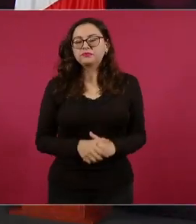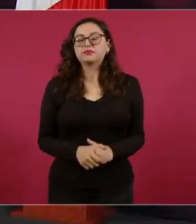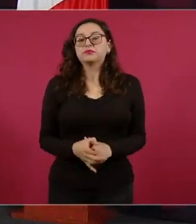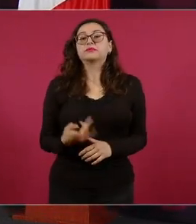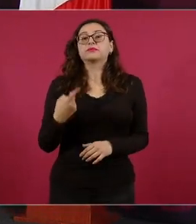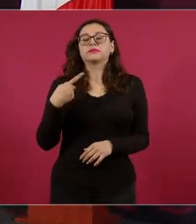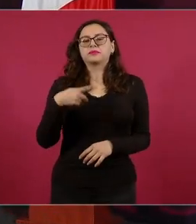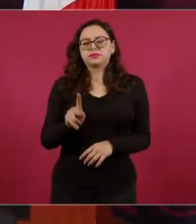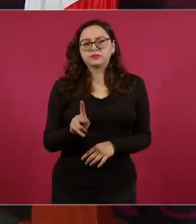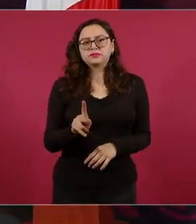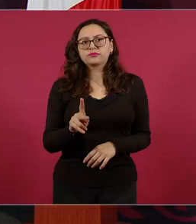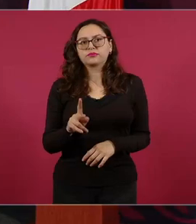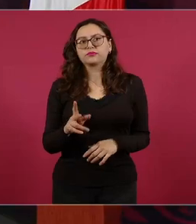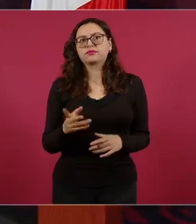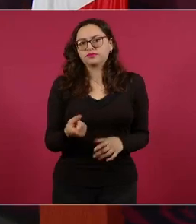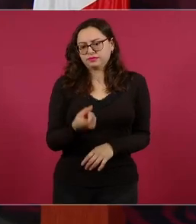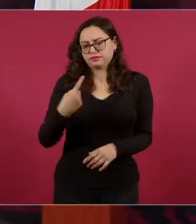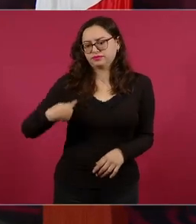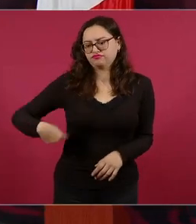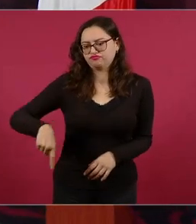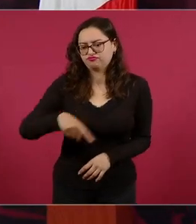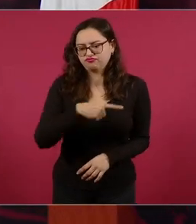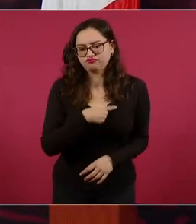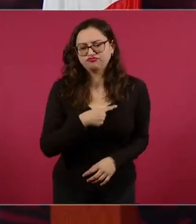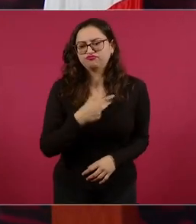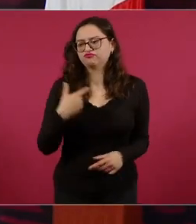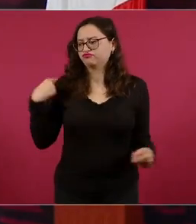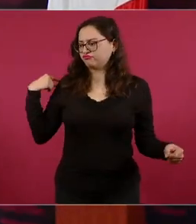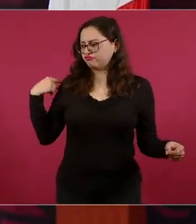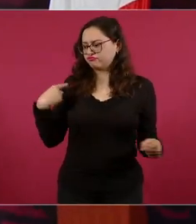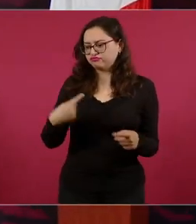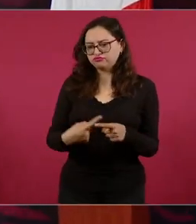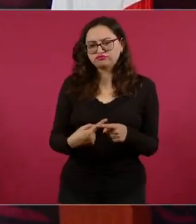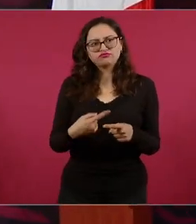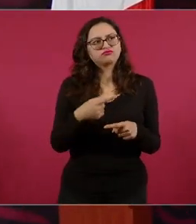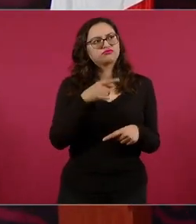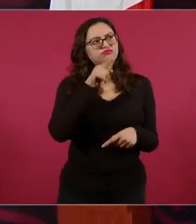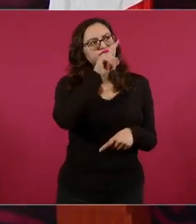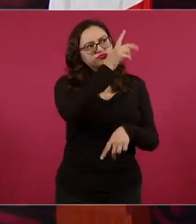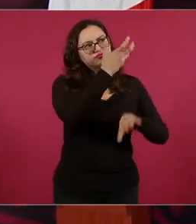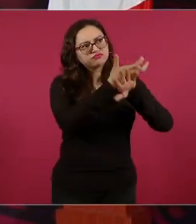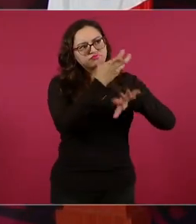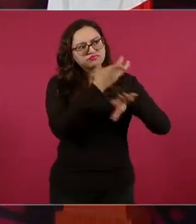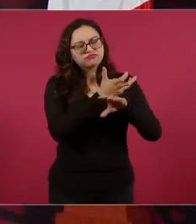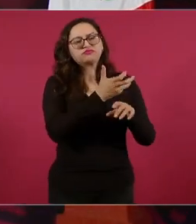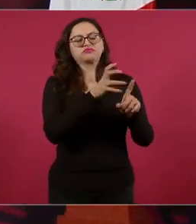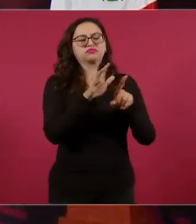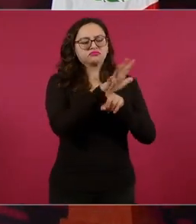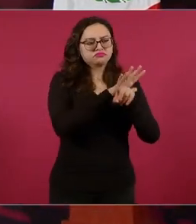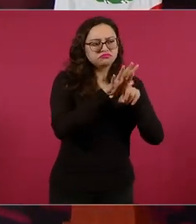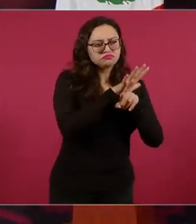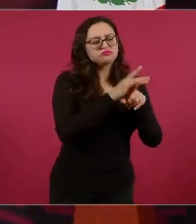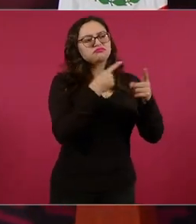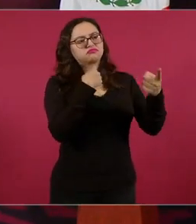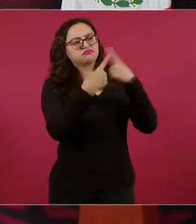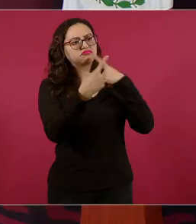y en el sector empresarial de Estados Unidos la